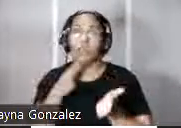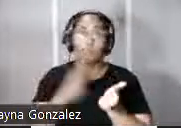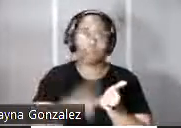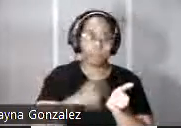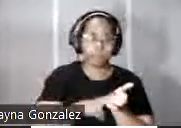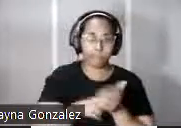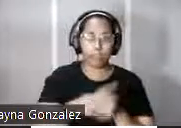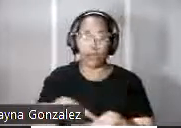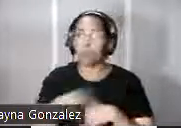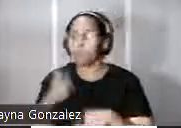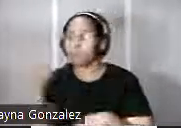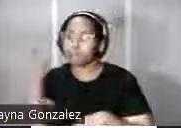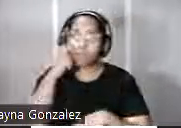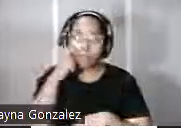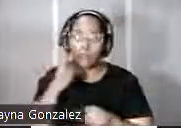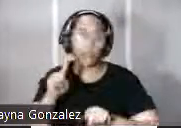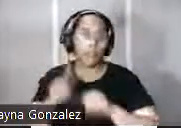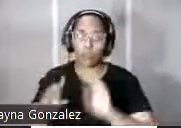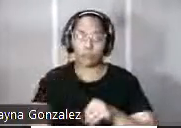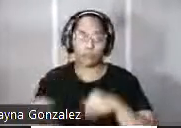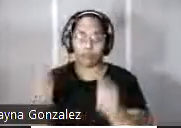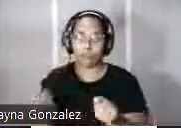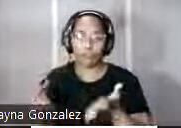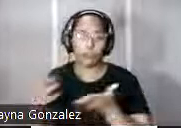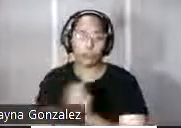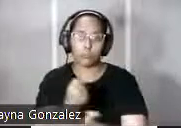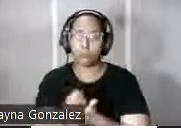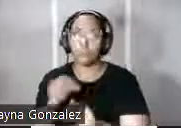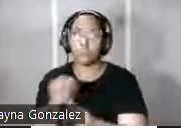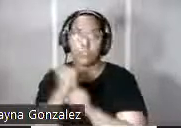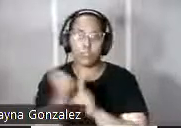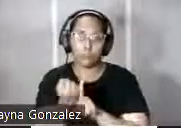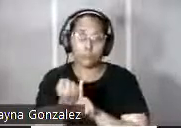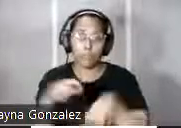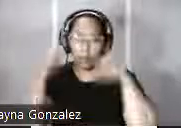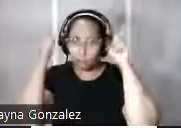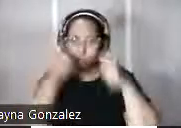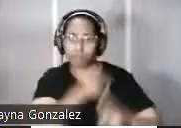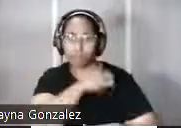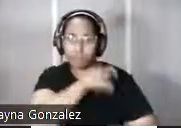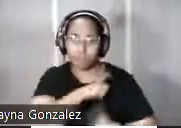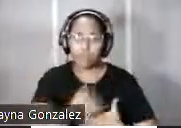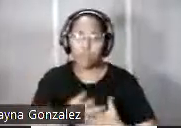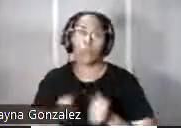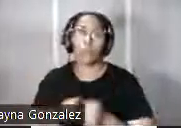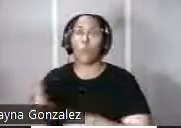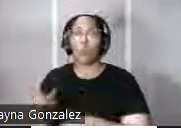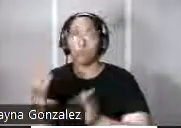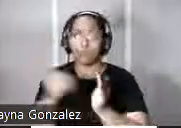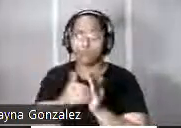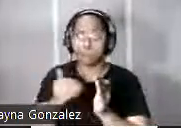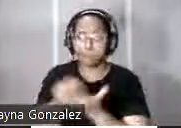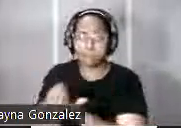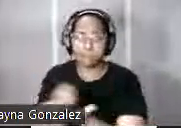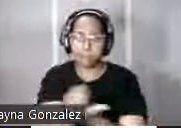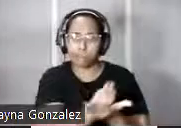ciegos no la pudieron poner en parte tan si provecho. Una situación que obligó de nuevo a la corona a invertir en nuevas sumas económicas